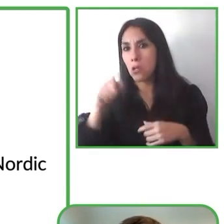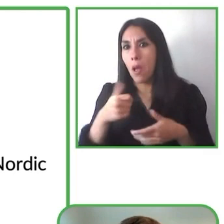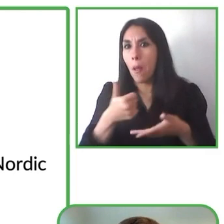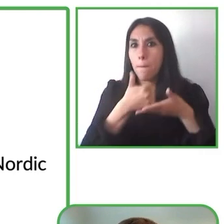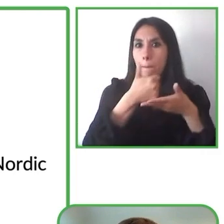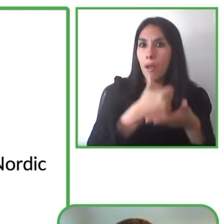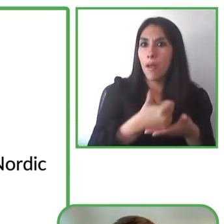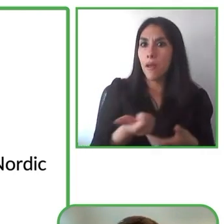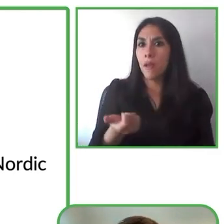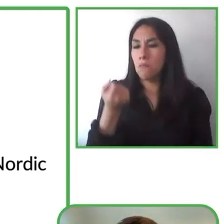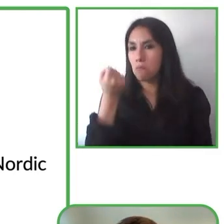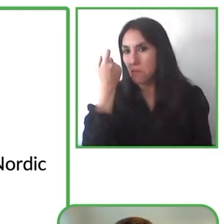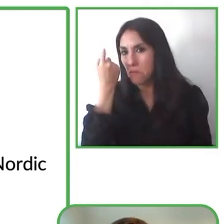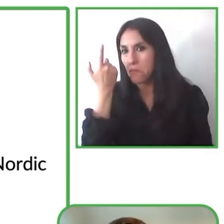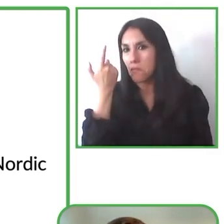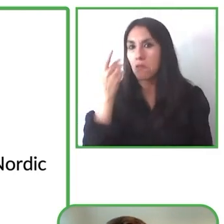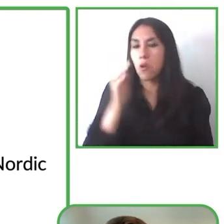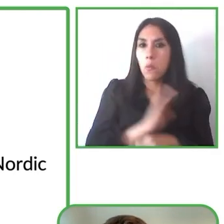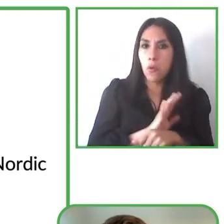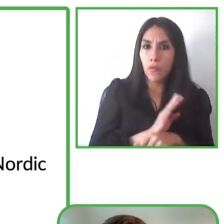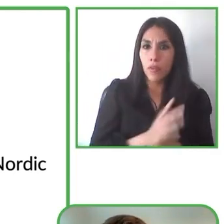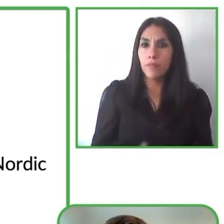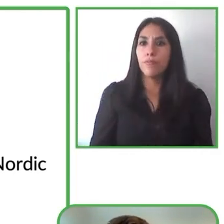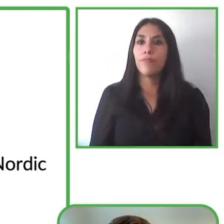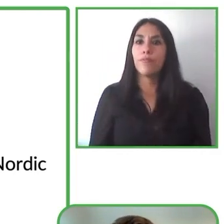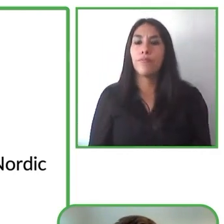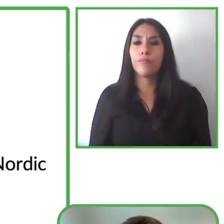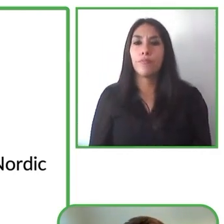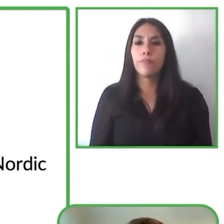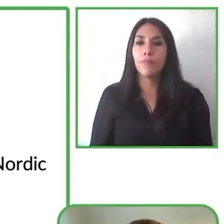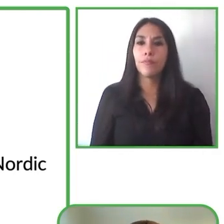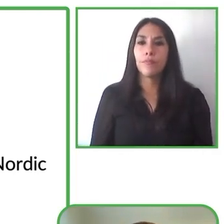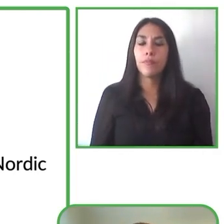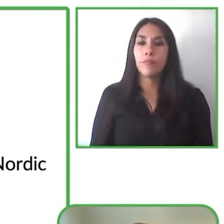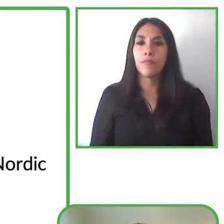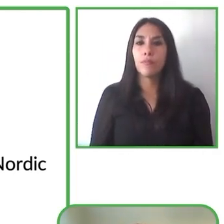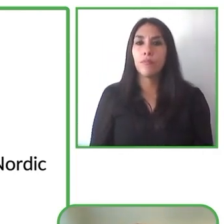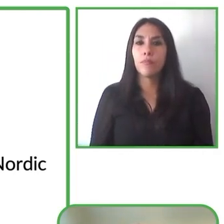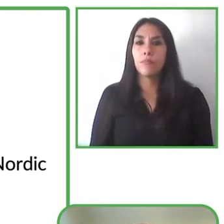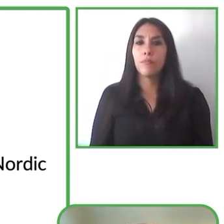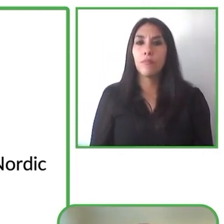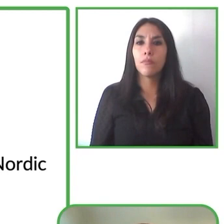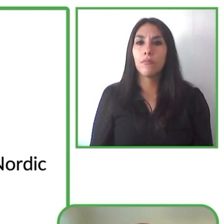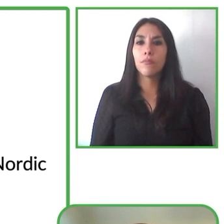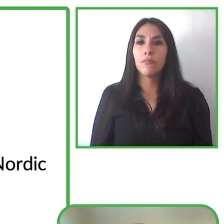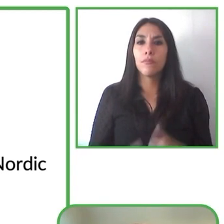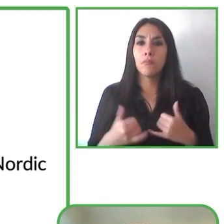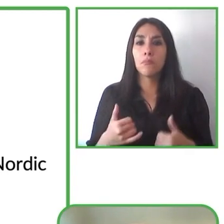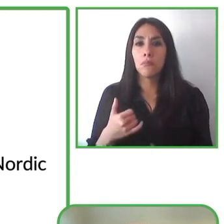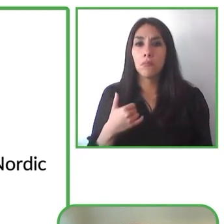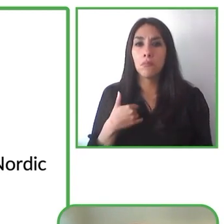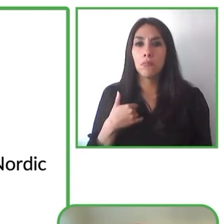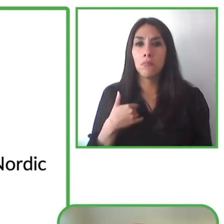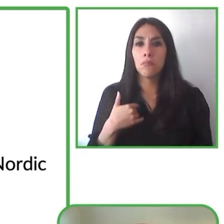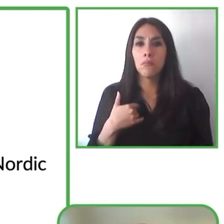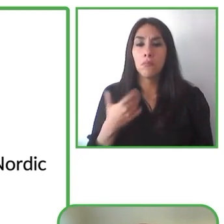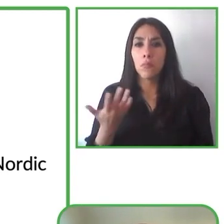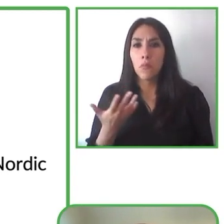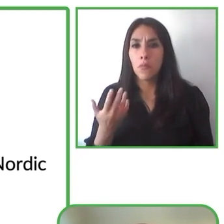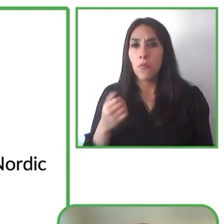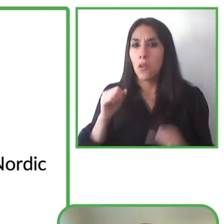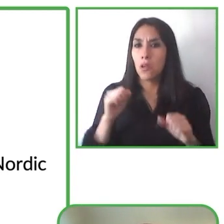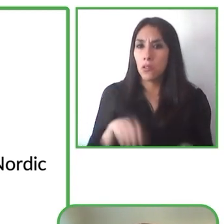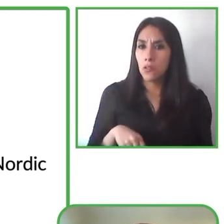se puede utilizar el servicio sin tener que molestar a tus amigos ni nadie